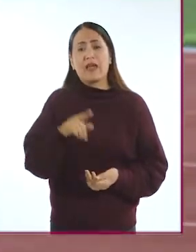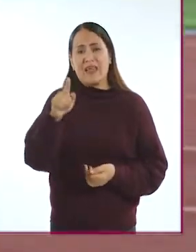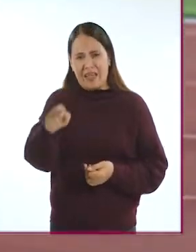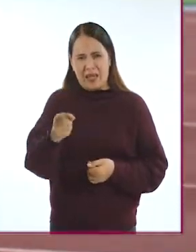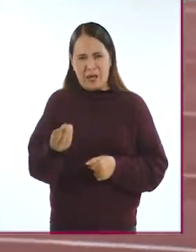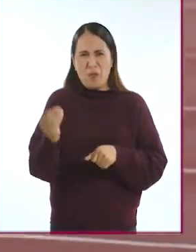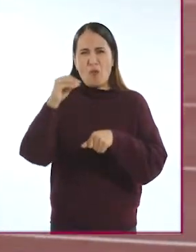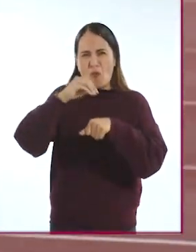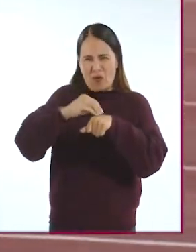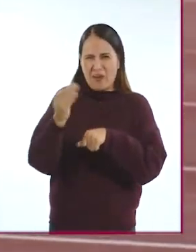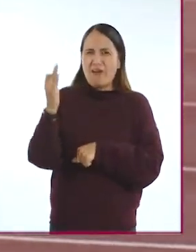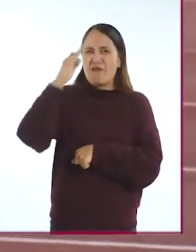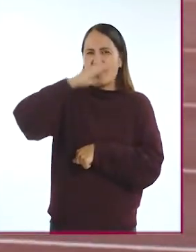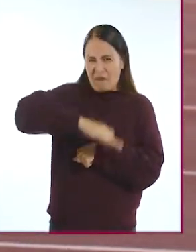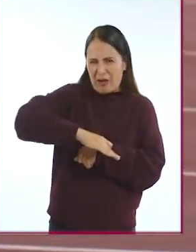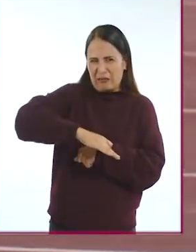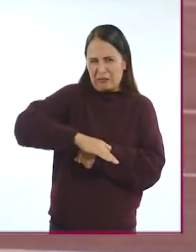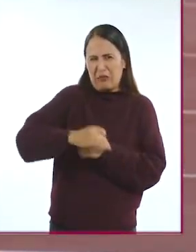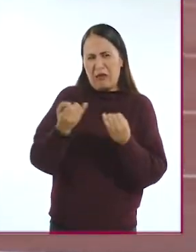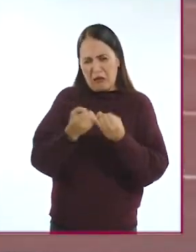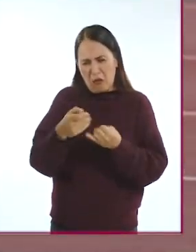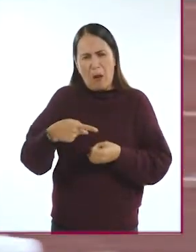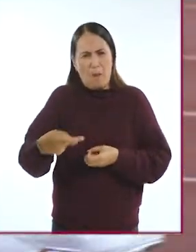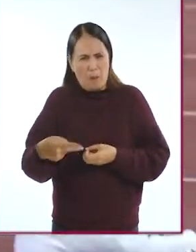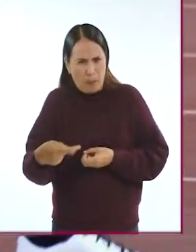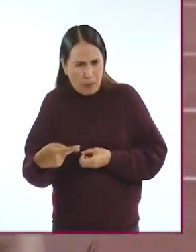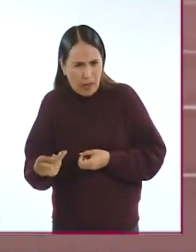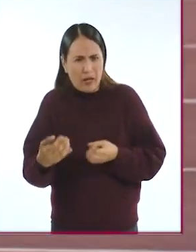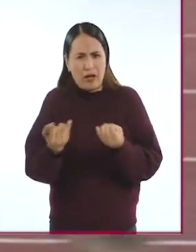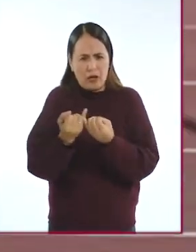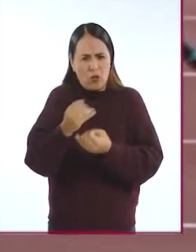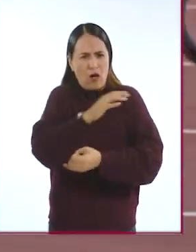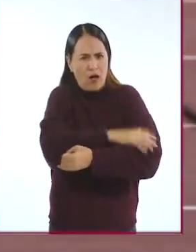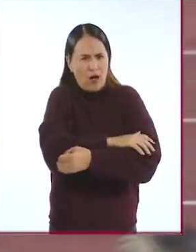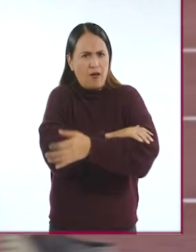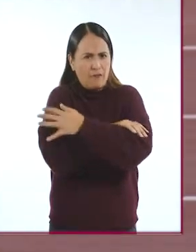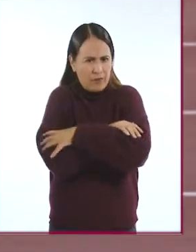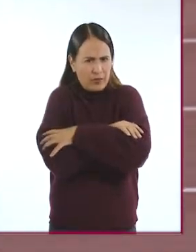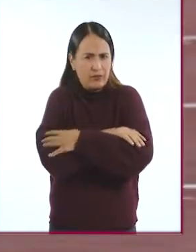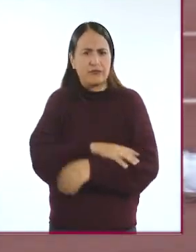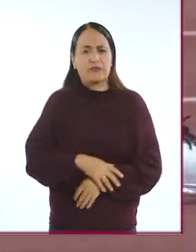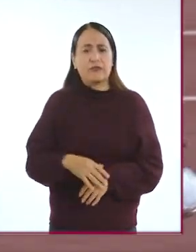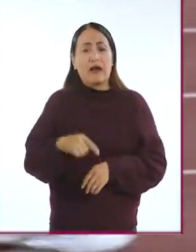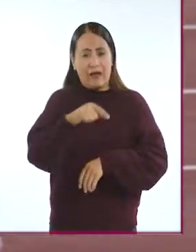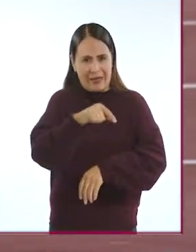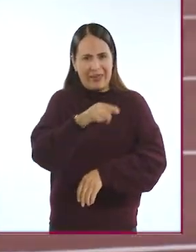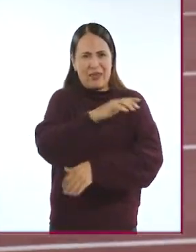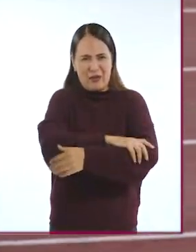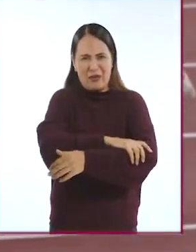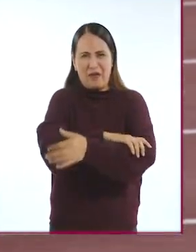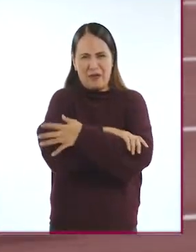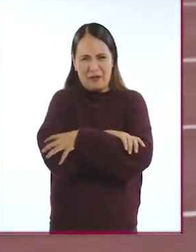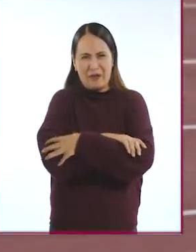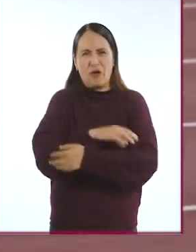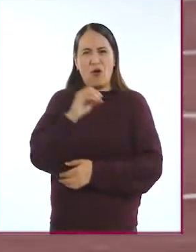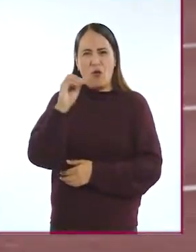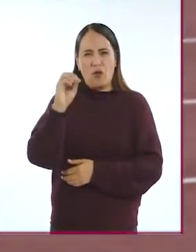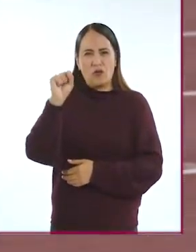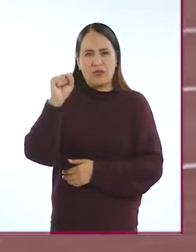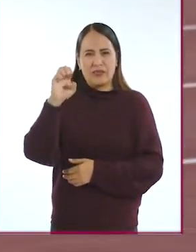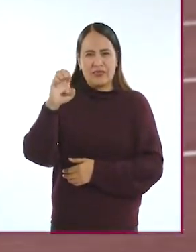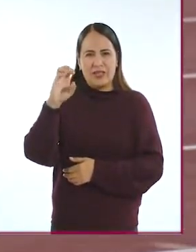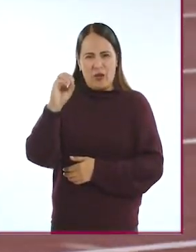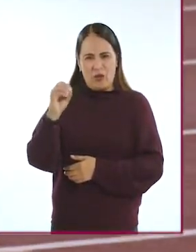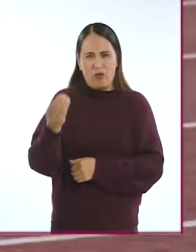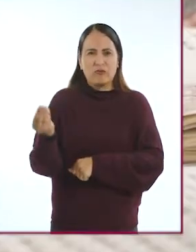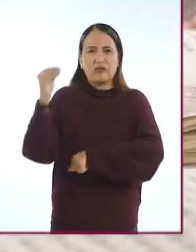prótesis que mencionamos pueden ser tanto para extremidades inferiores como superiores. En este último encontramos la prótesis óseo